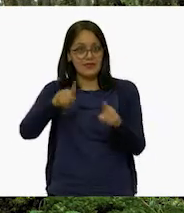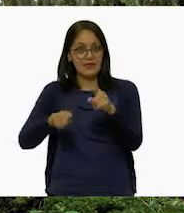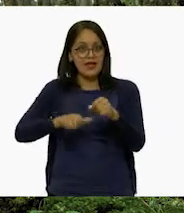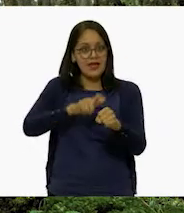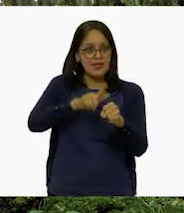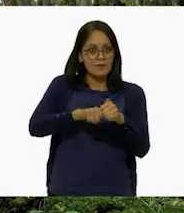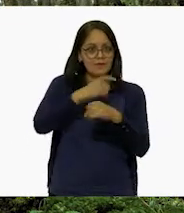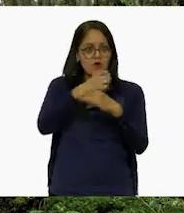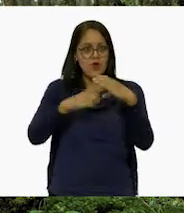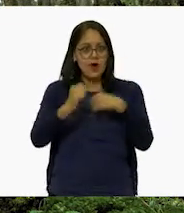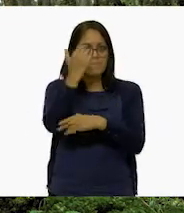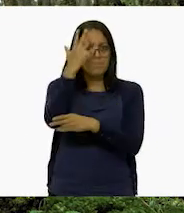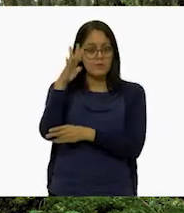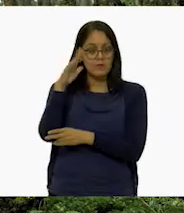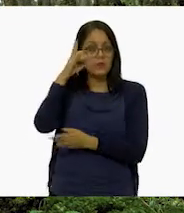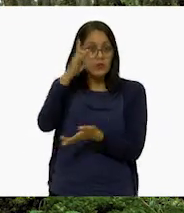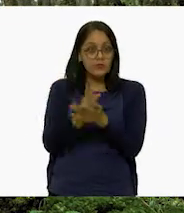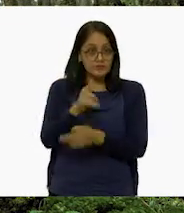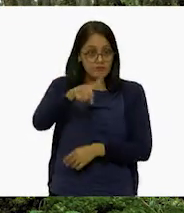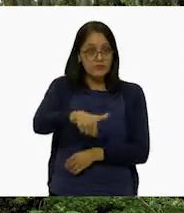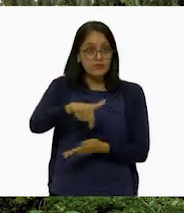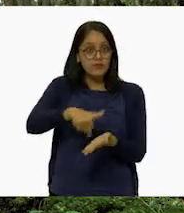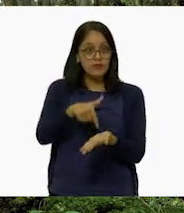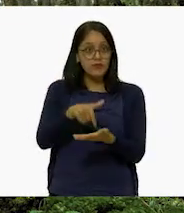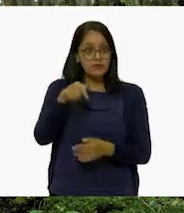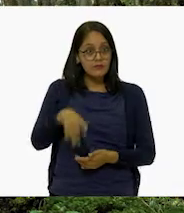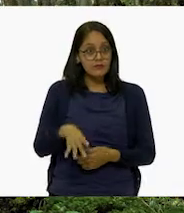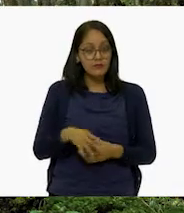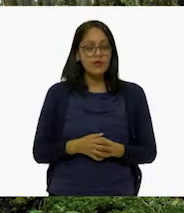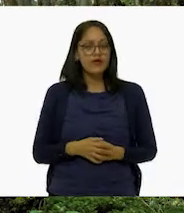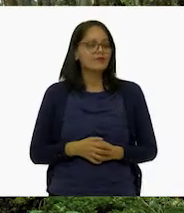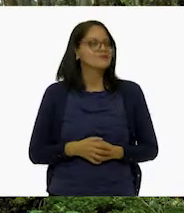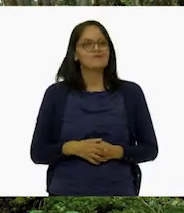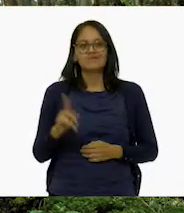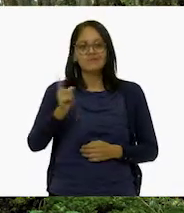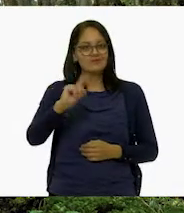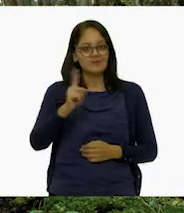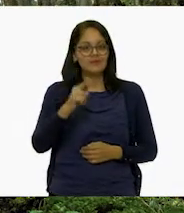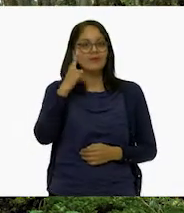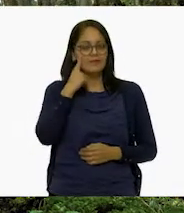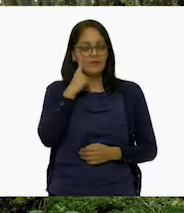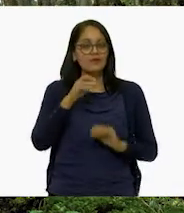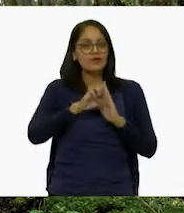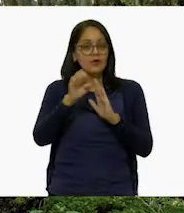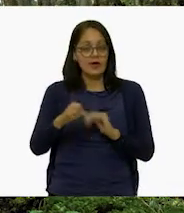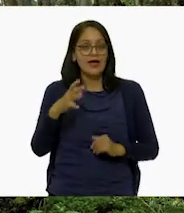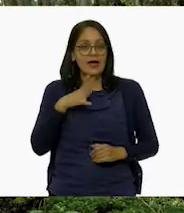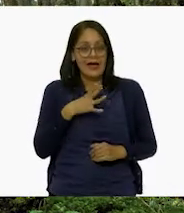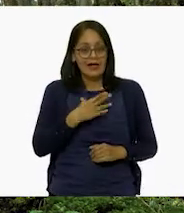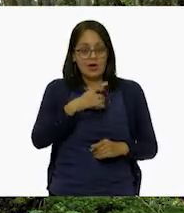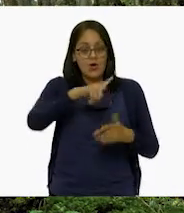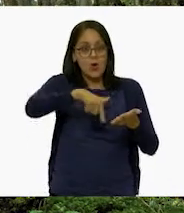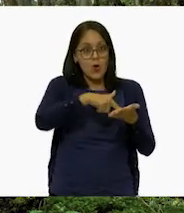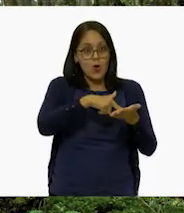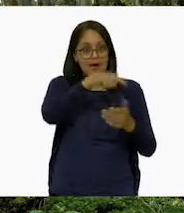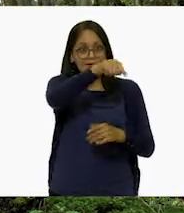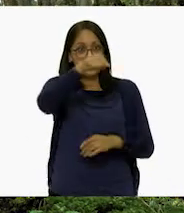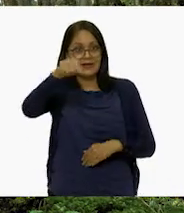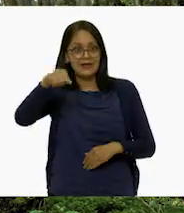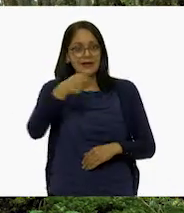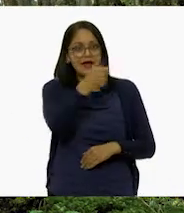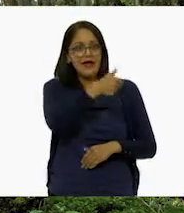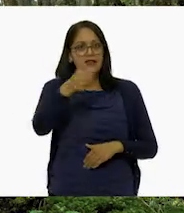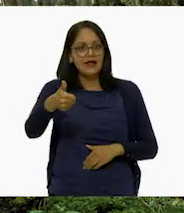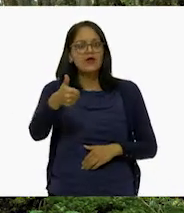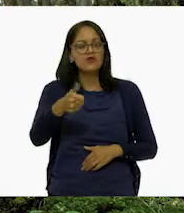generan solo ocurren aquí? No, Larisa. La manera en que se conforma cada lugar de la superficie